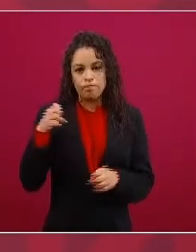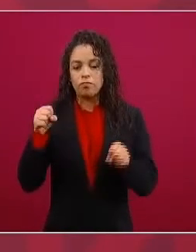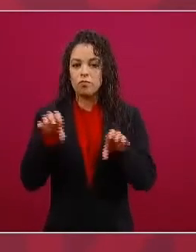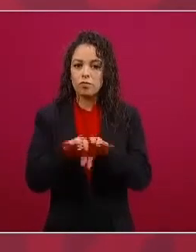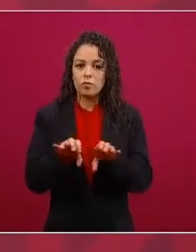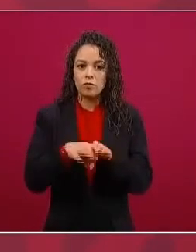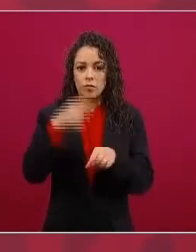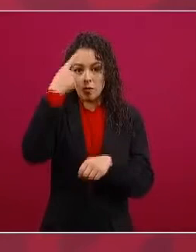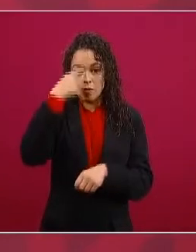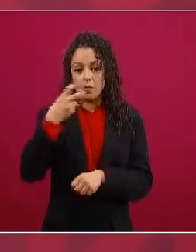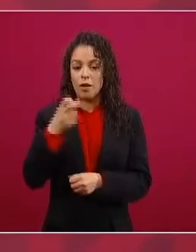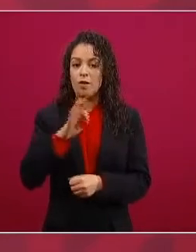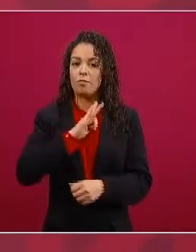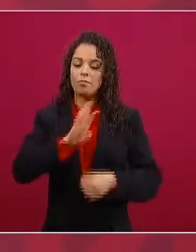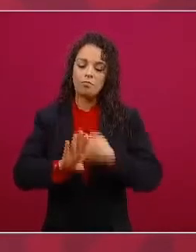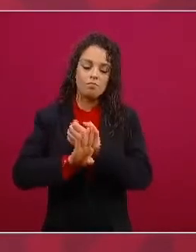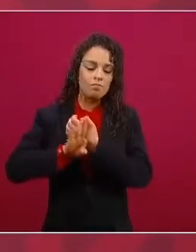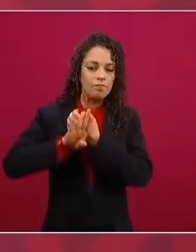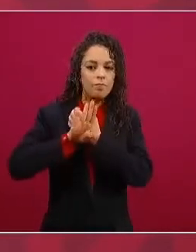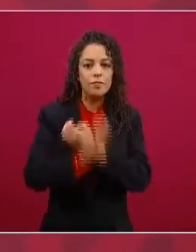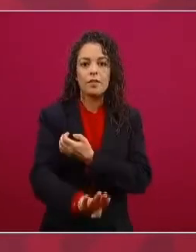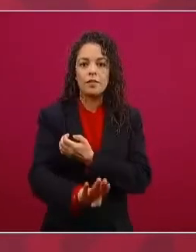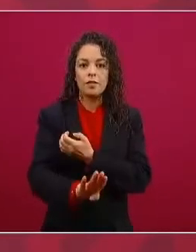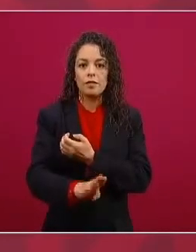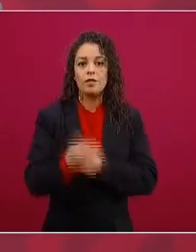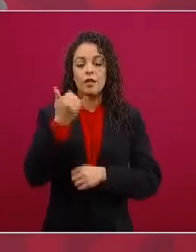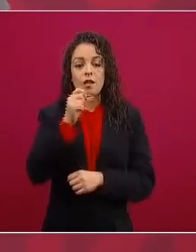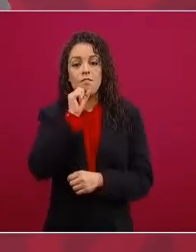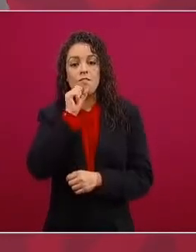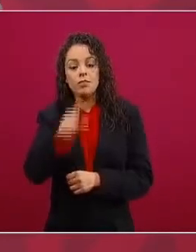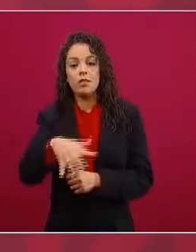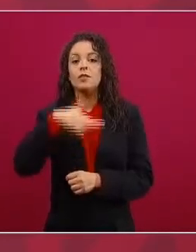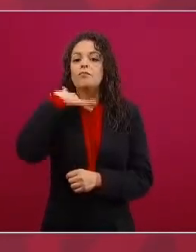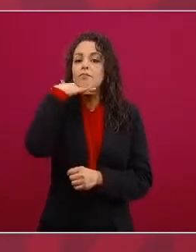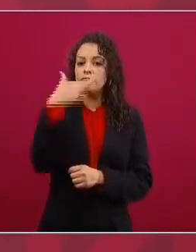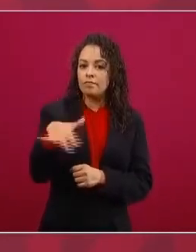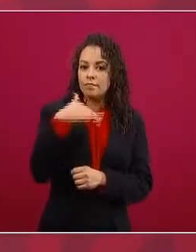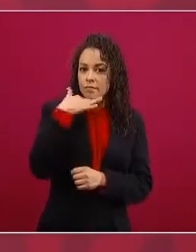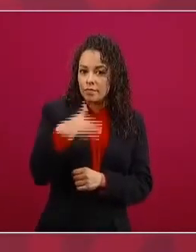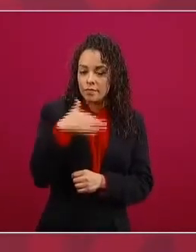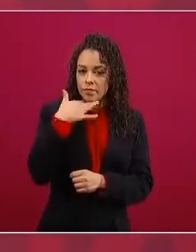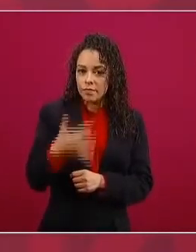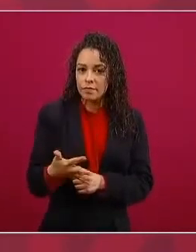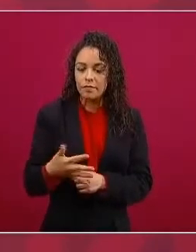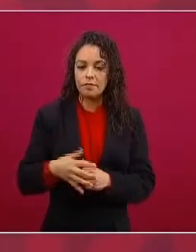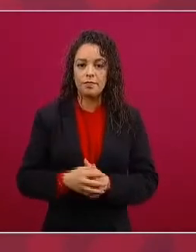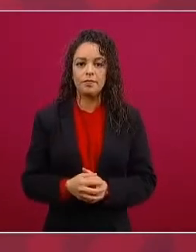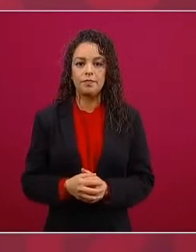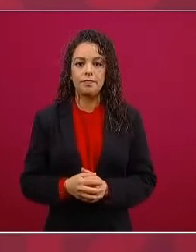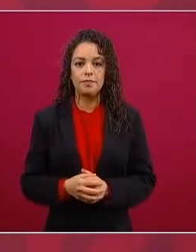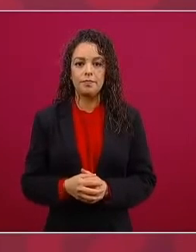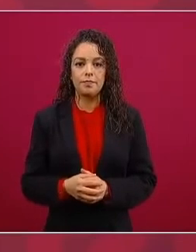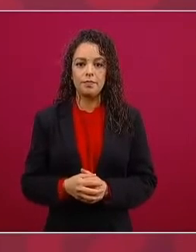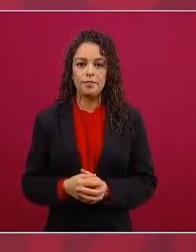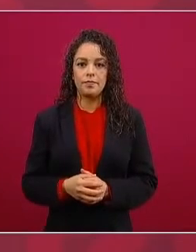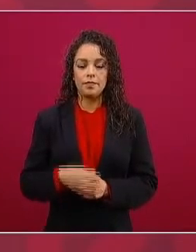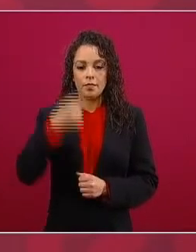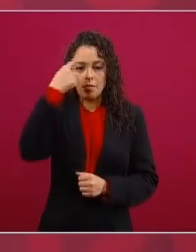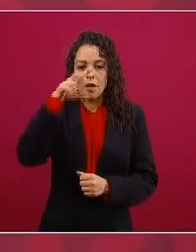evitando la corrupción que no haya esas protecciones que se daban antes